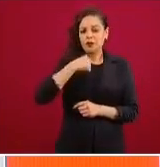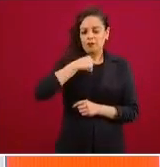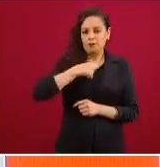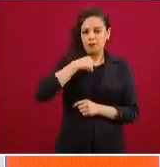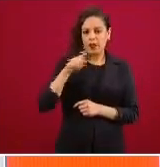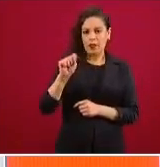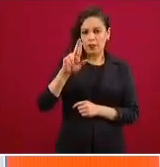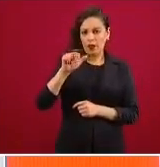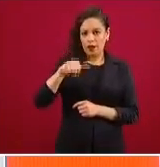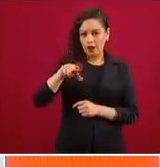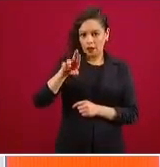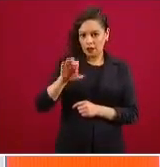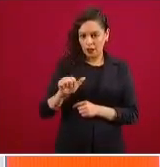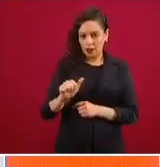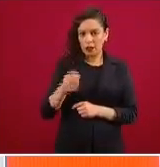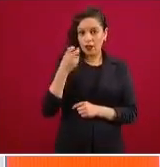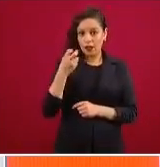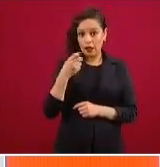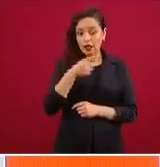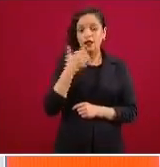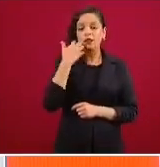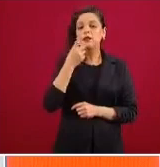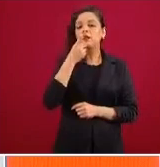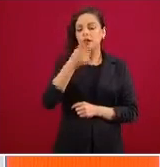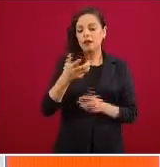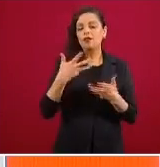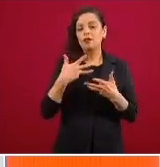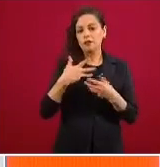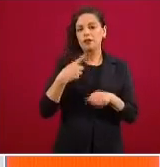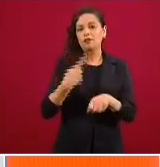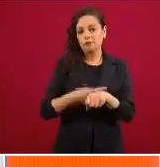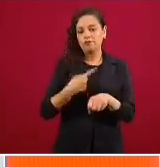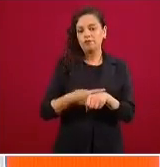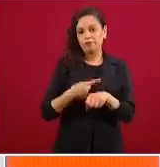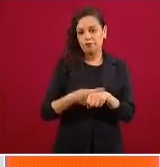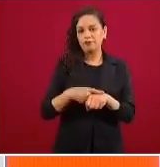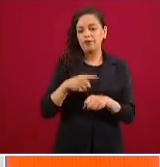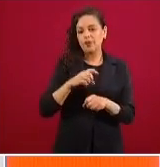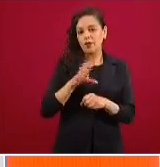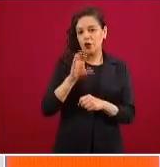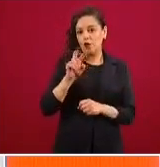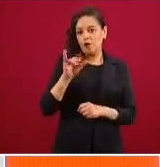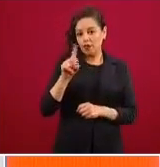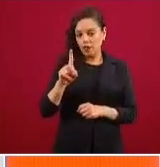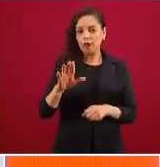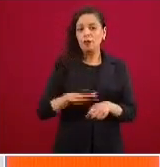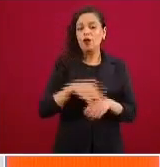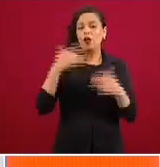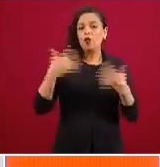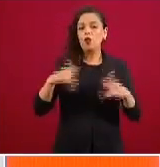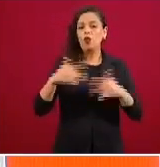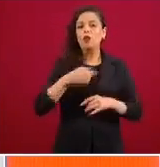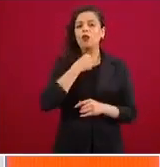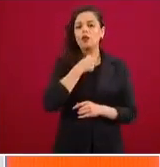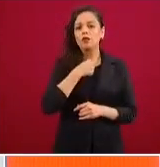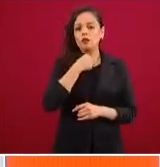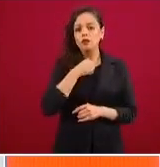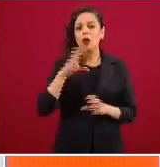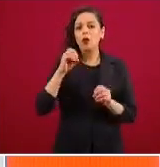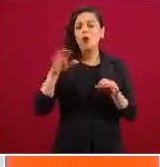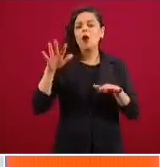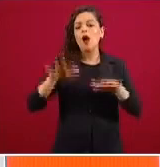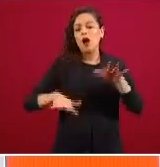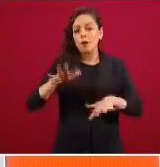tráquea y esto explica los síntomas de COVID dolor de garganta poco a veces estornudos en una proporción